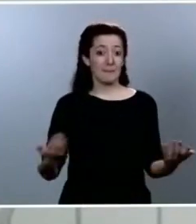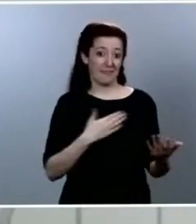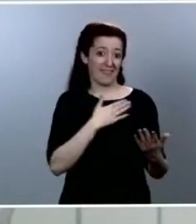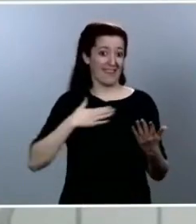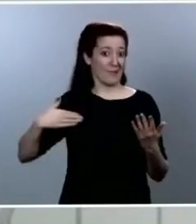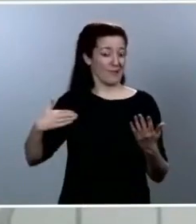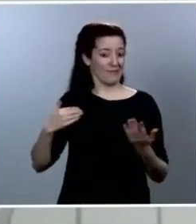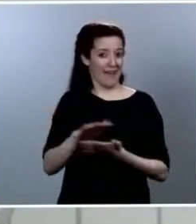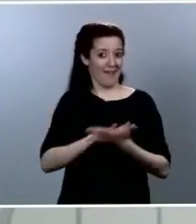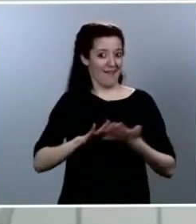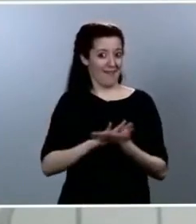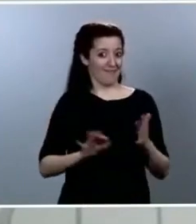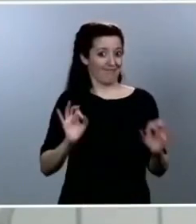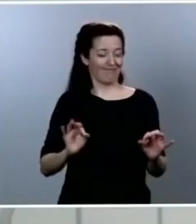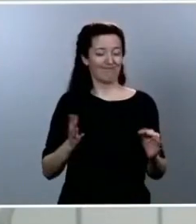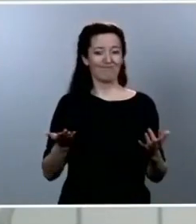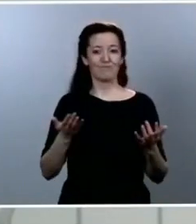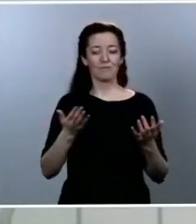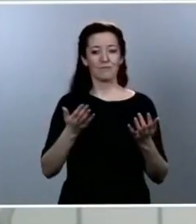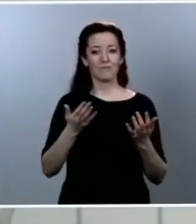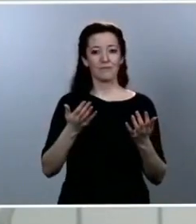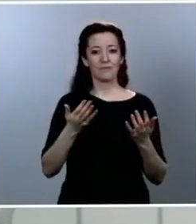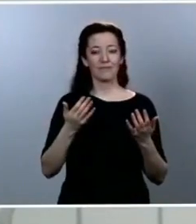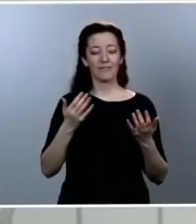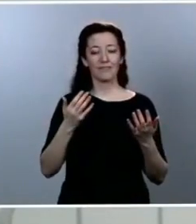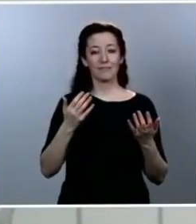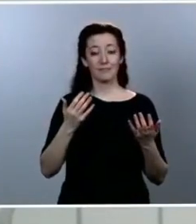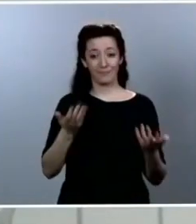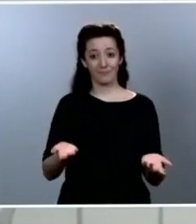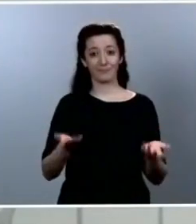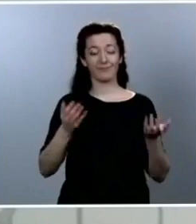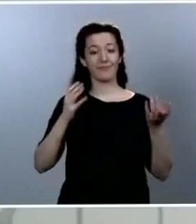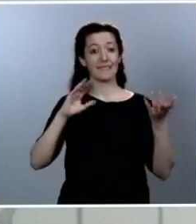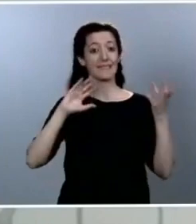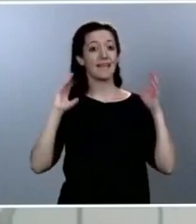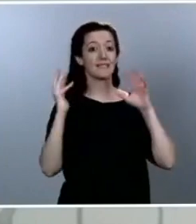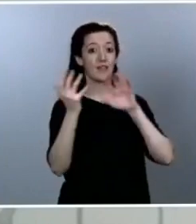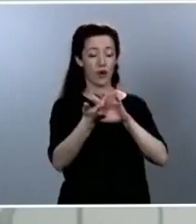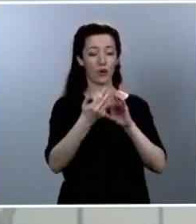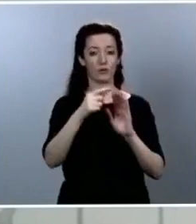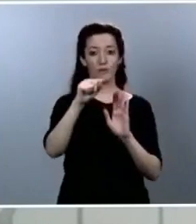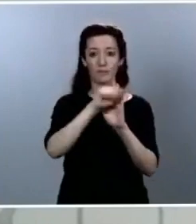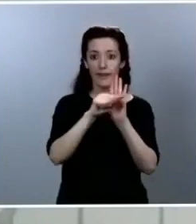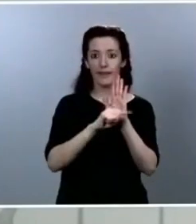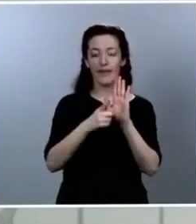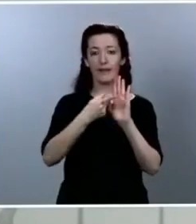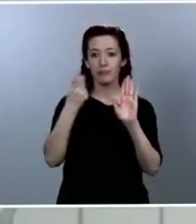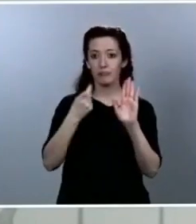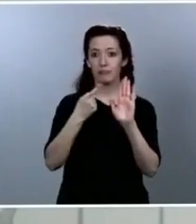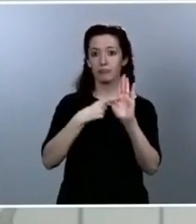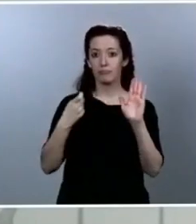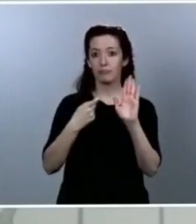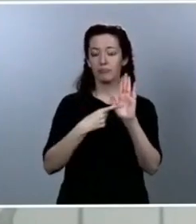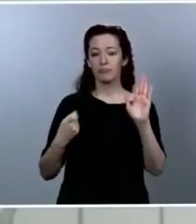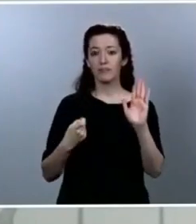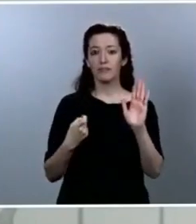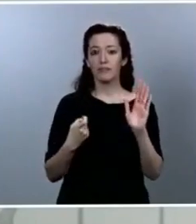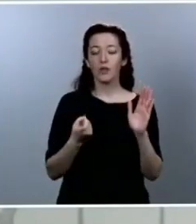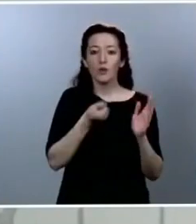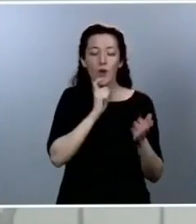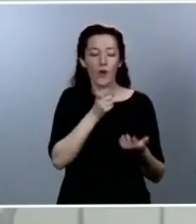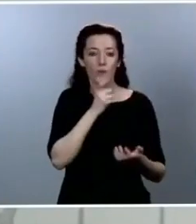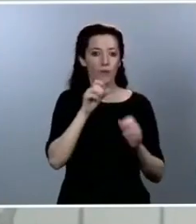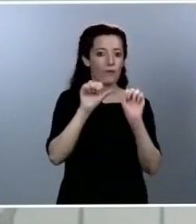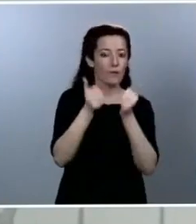la desescalada, esa transición, una vez la iniciemos en el mes de mayo? En primer lugar, quiero que sepan que esa